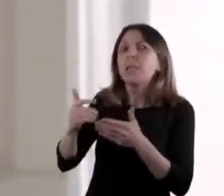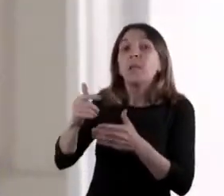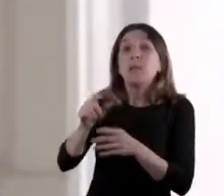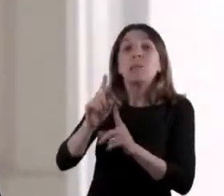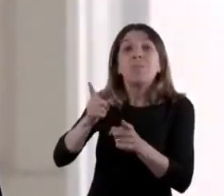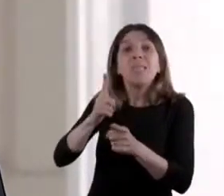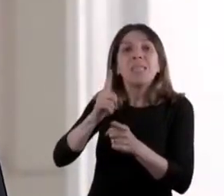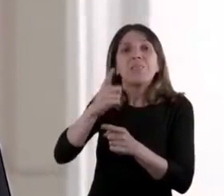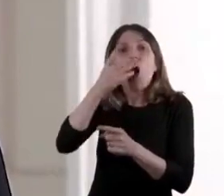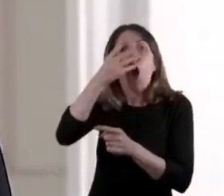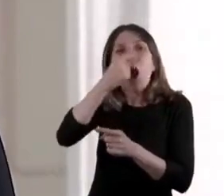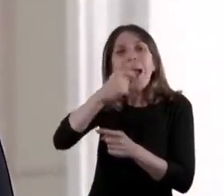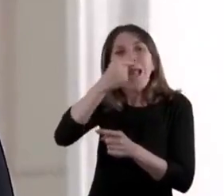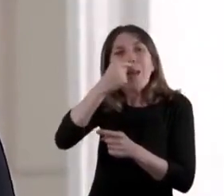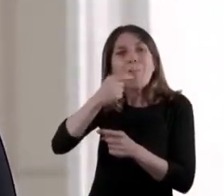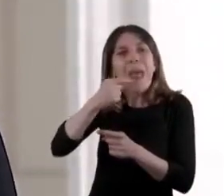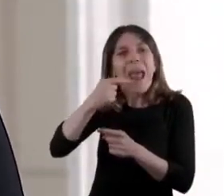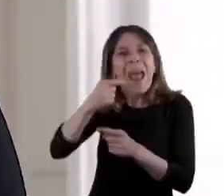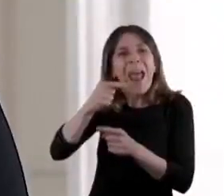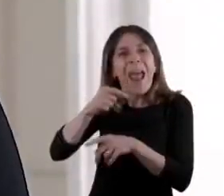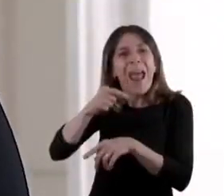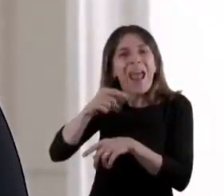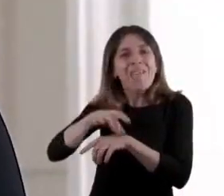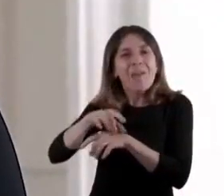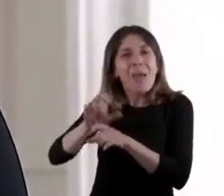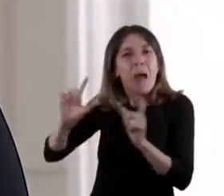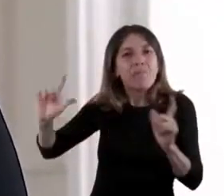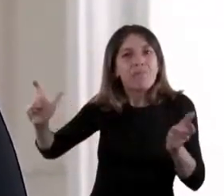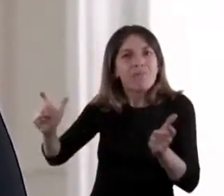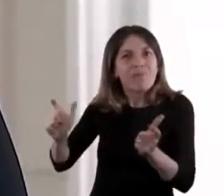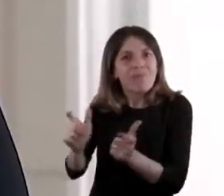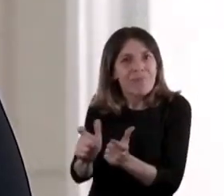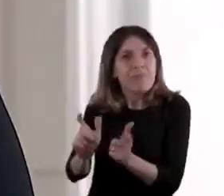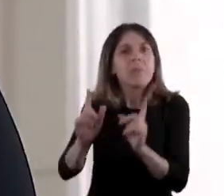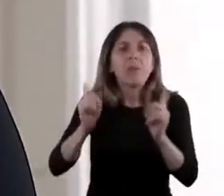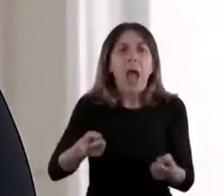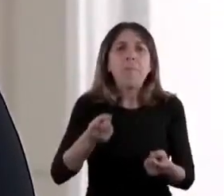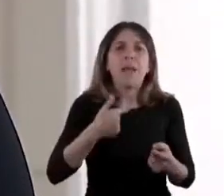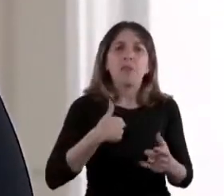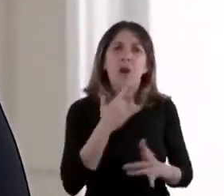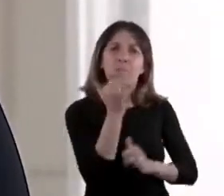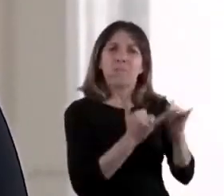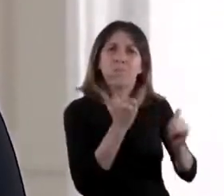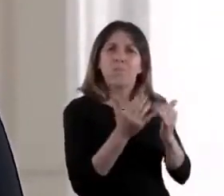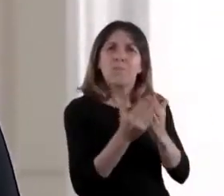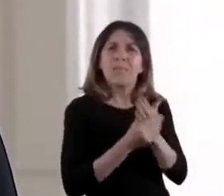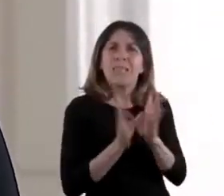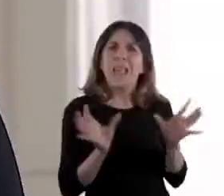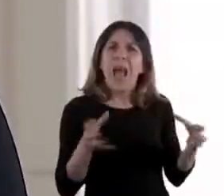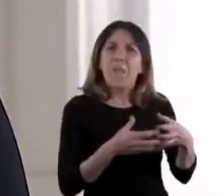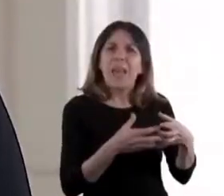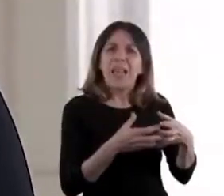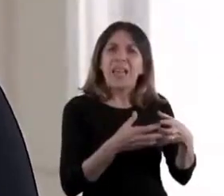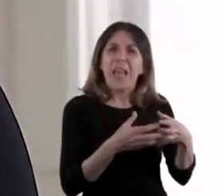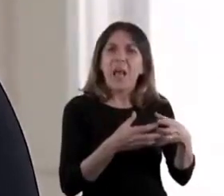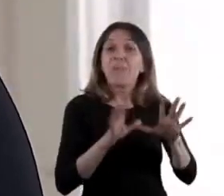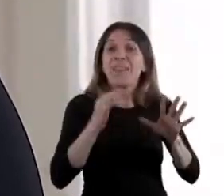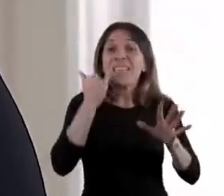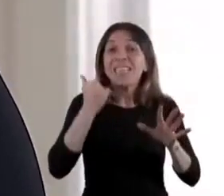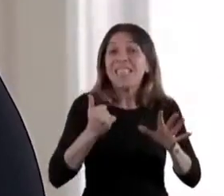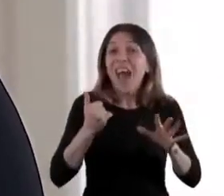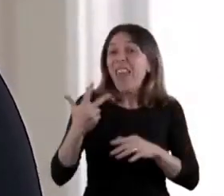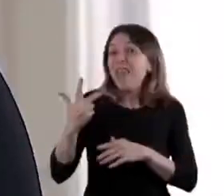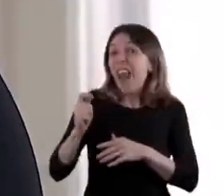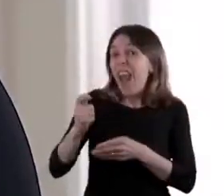influenza, de gripe, y les contaba en el gabinete que la semana 68 a la 69 se duplicaron